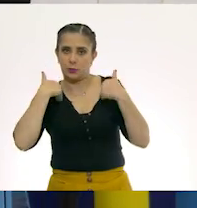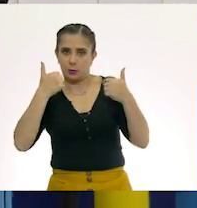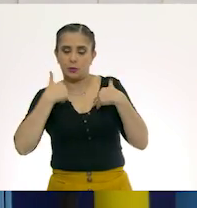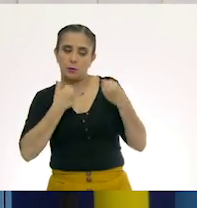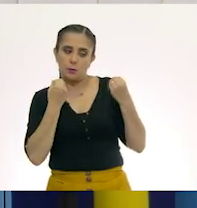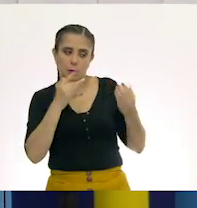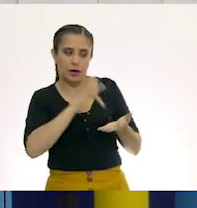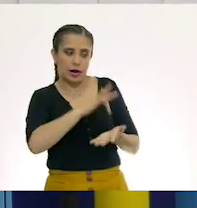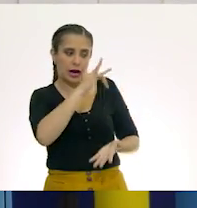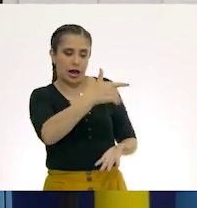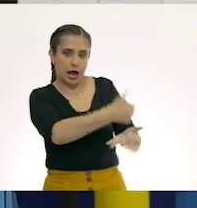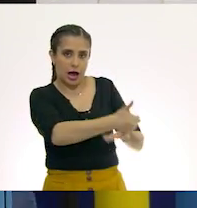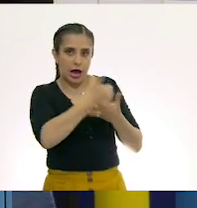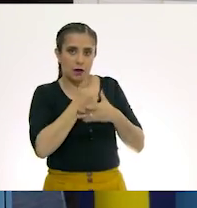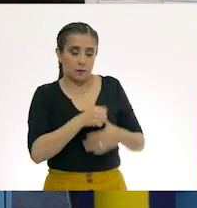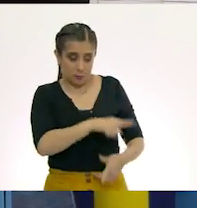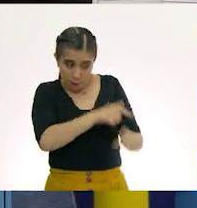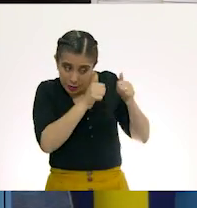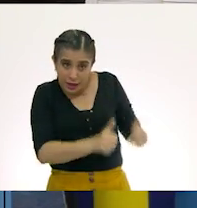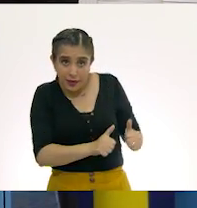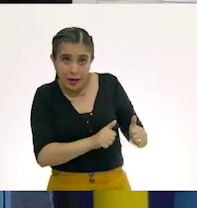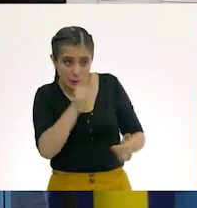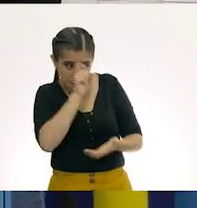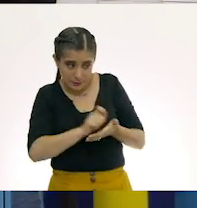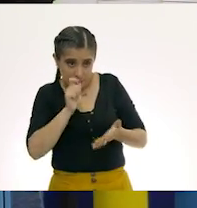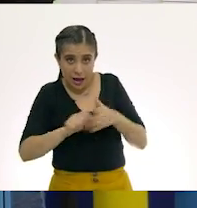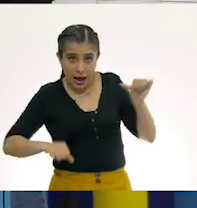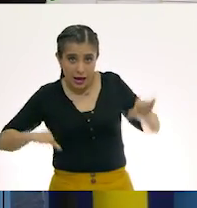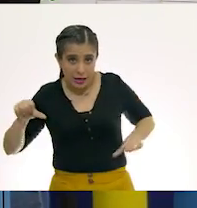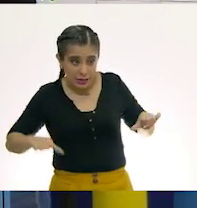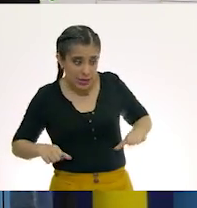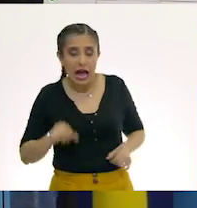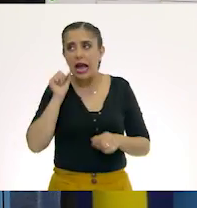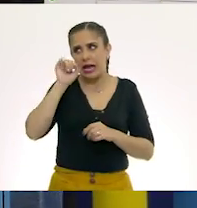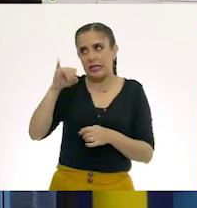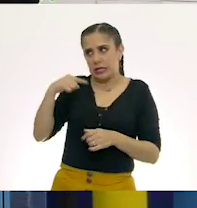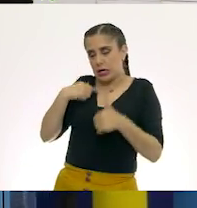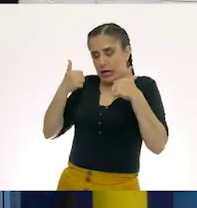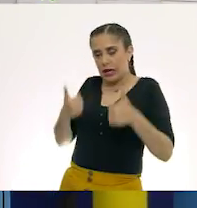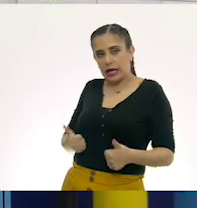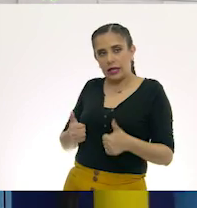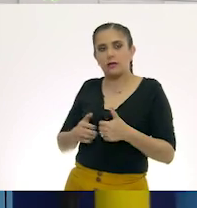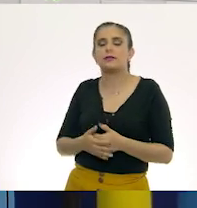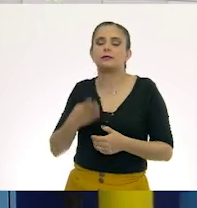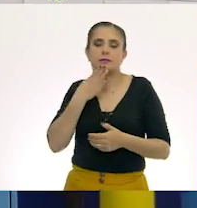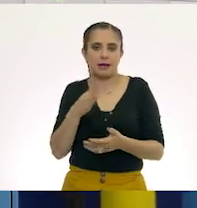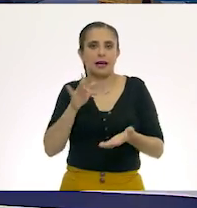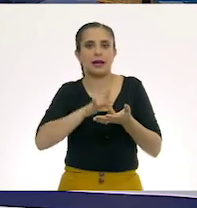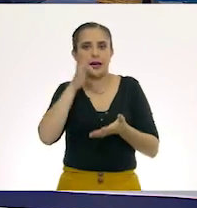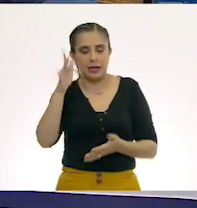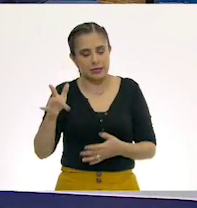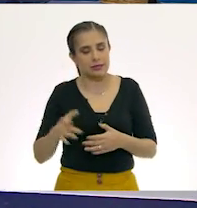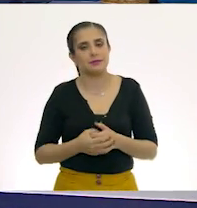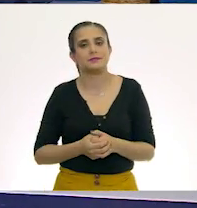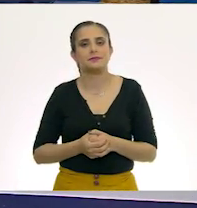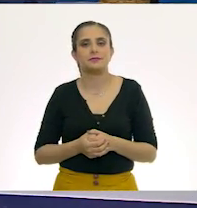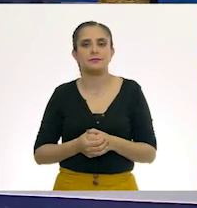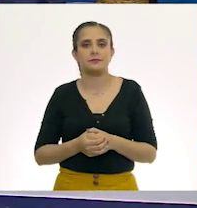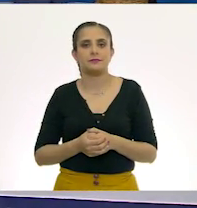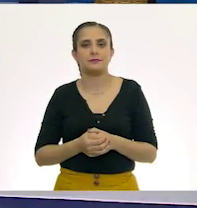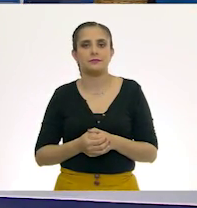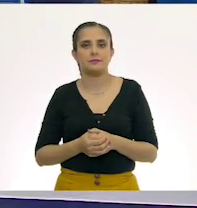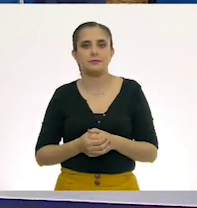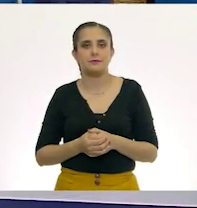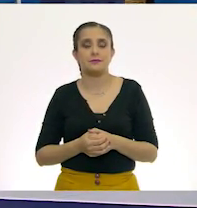Raulito, por estar aquí. Te vas a quedar, ¿verdad? Sí. Para trabajar un poquito. Sí, claro. Aquí me quedo. Muy bien, gracias. Fíjate bien, pues